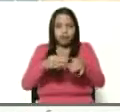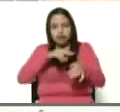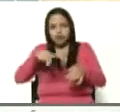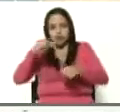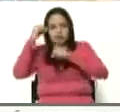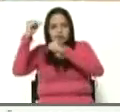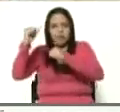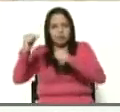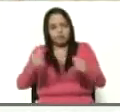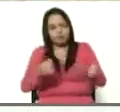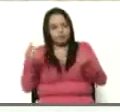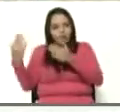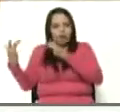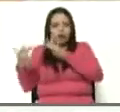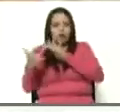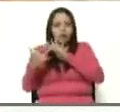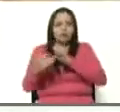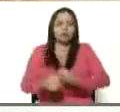Adelante, presidente.